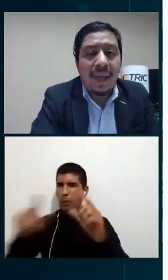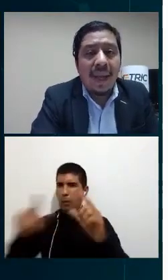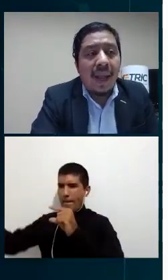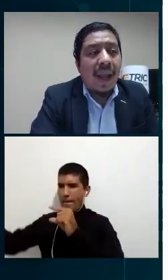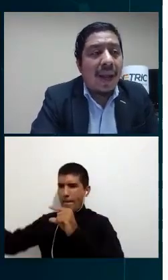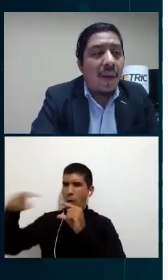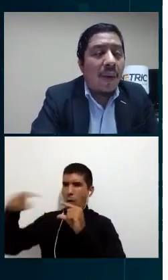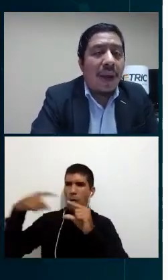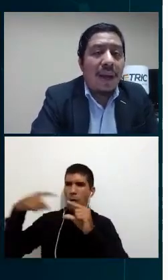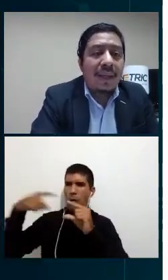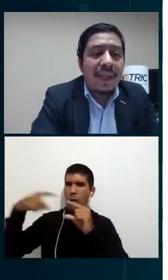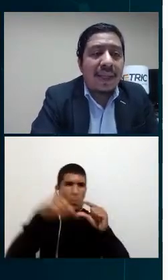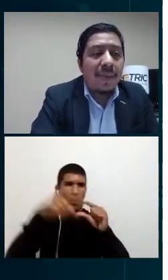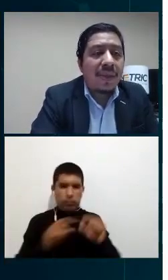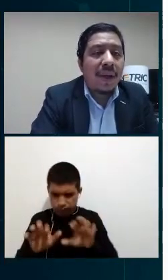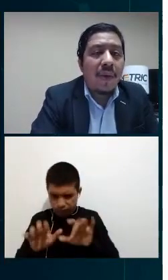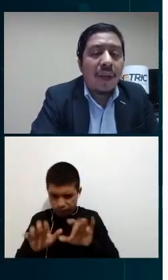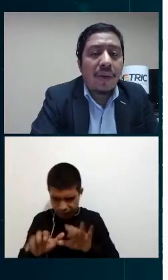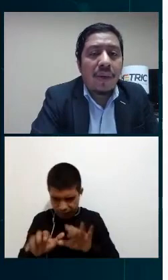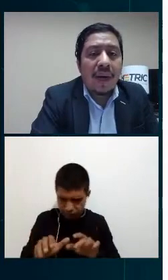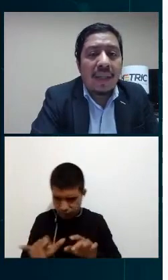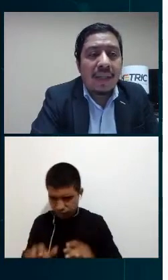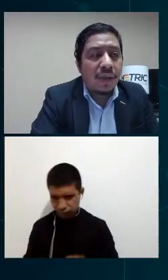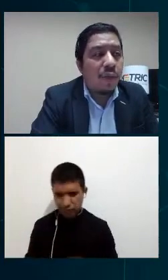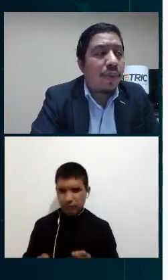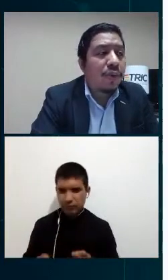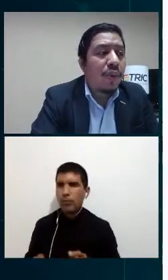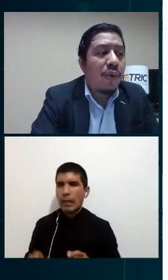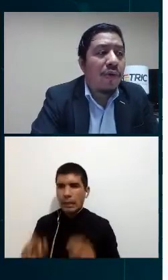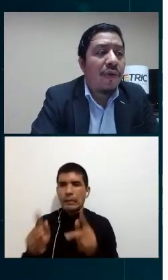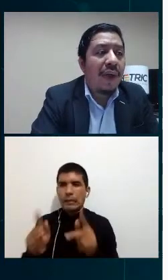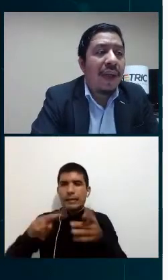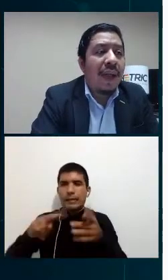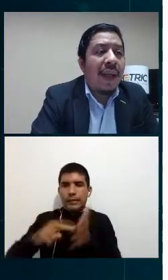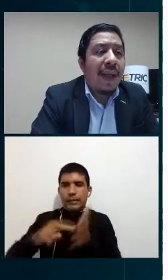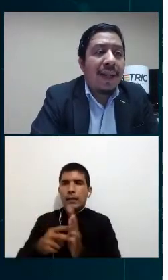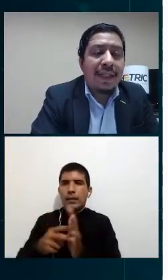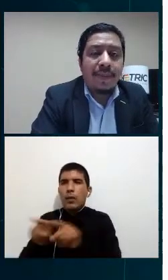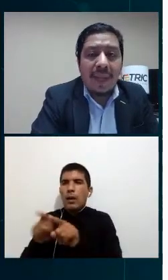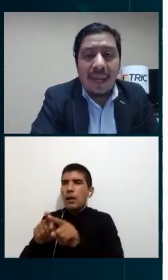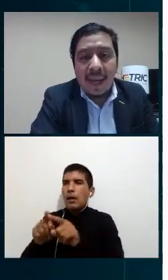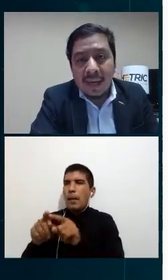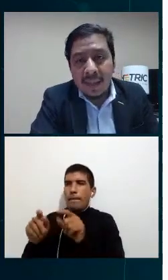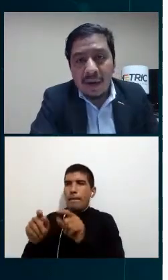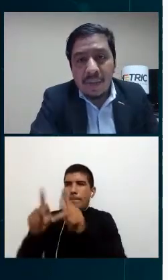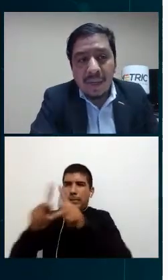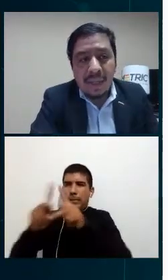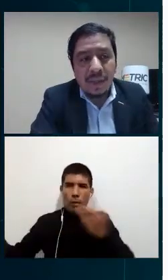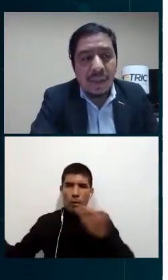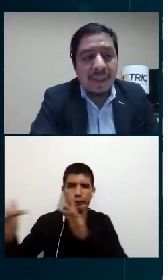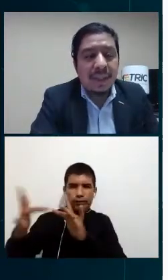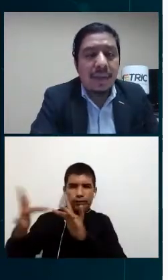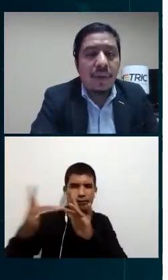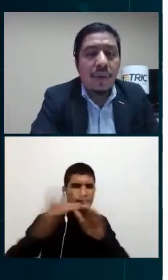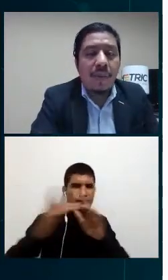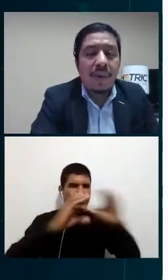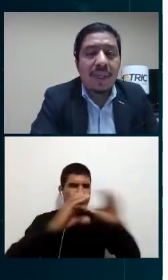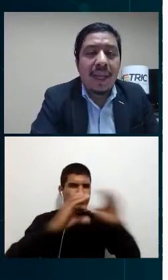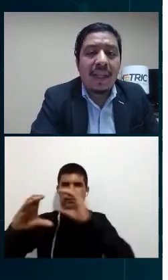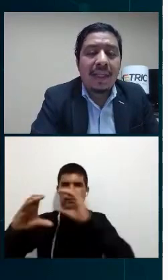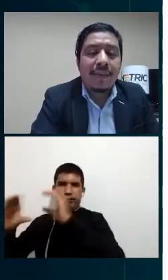de despliegue el cual centramos en cuatro grandes grupos uno fue el despliegue de la red de comunicaciones